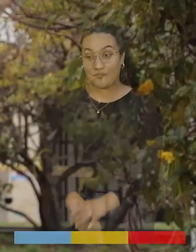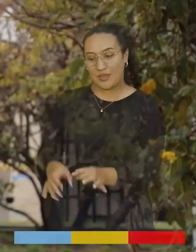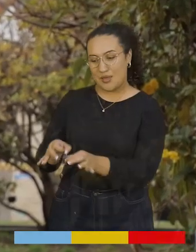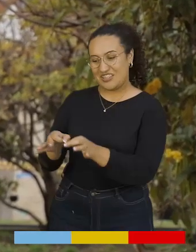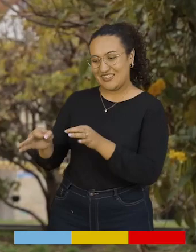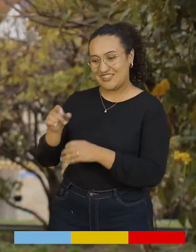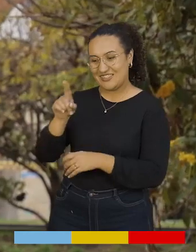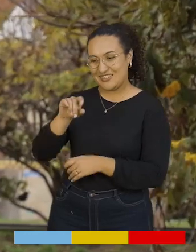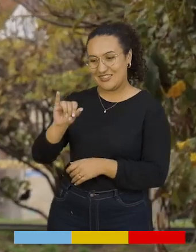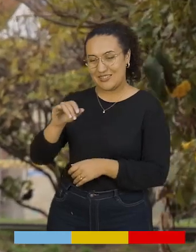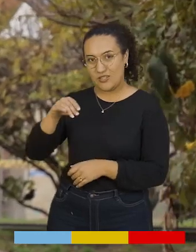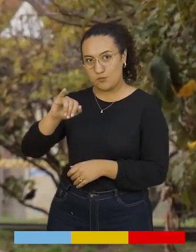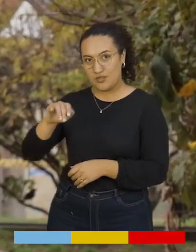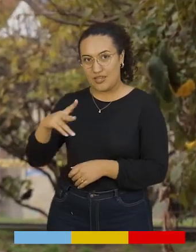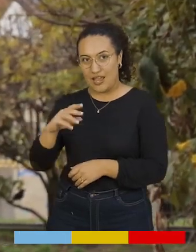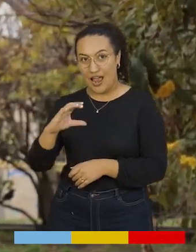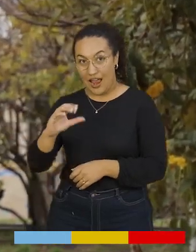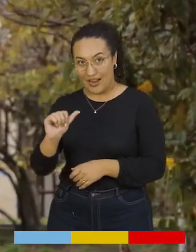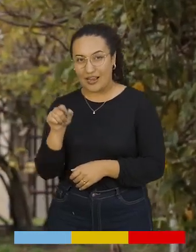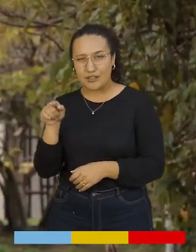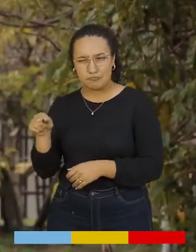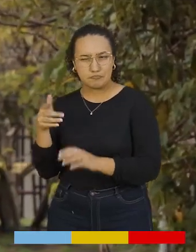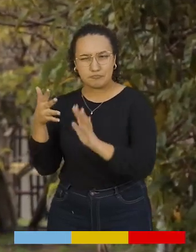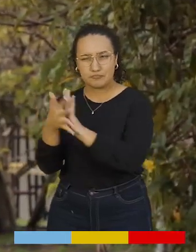¿Qué decir eso?